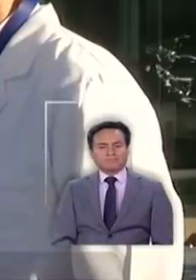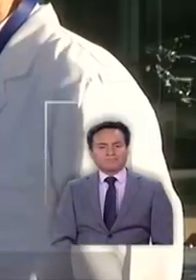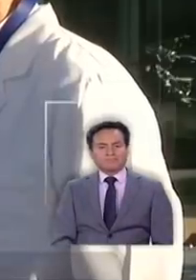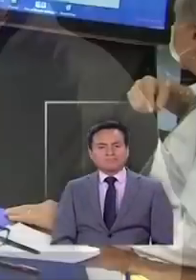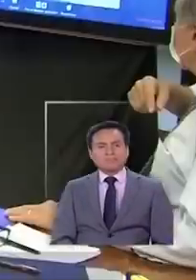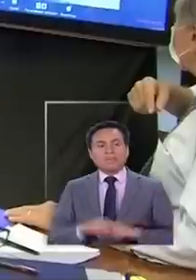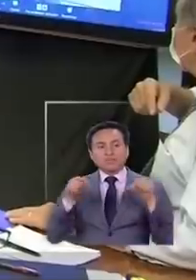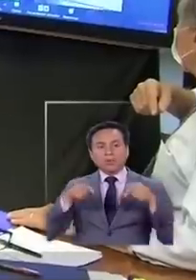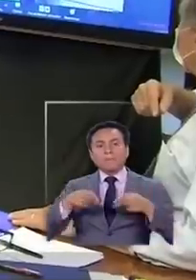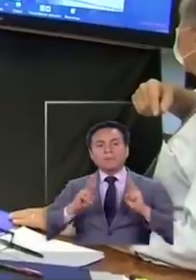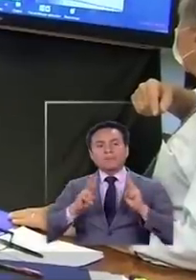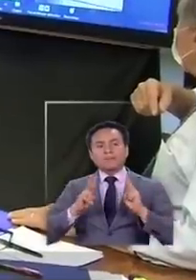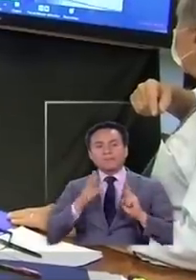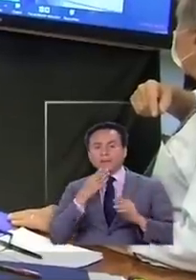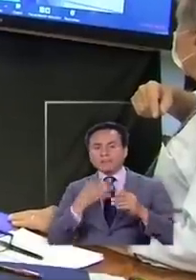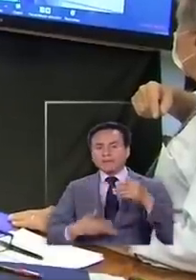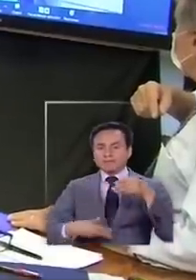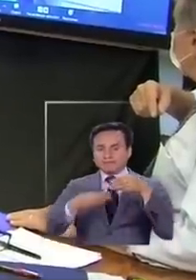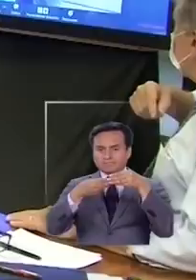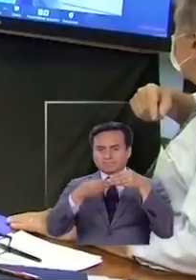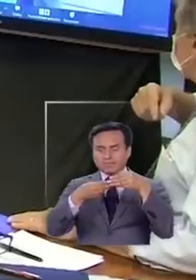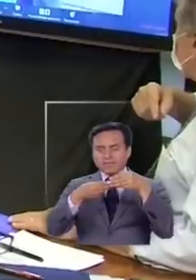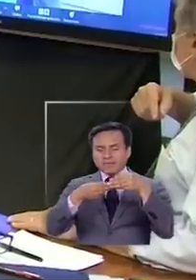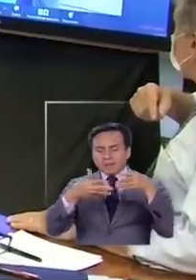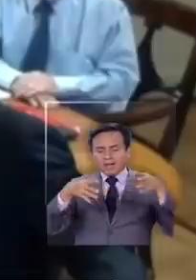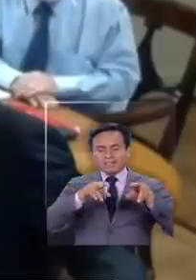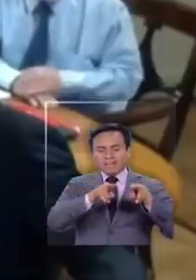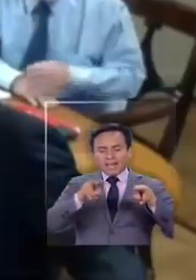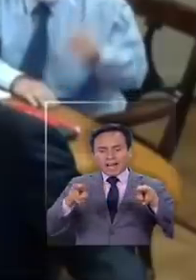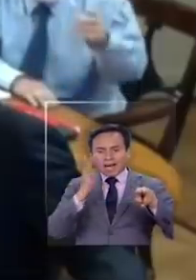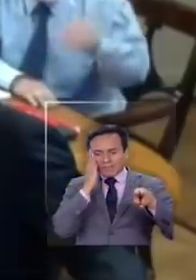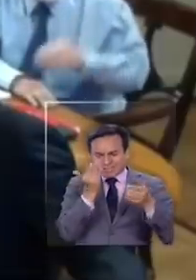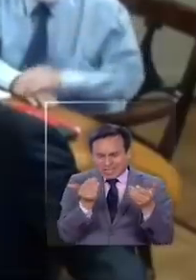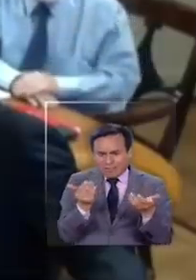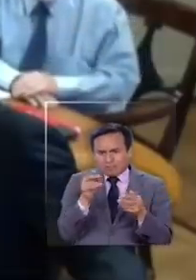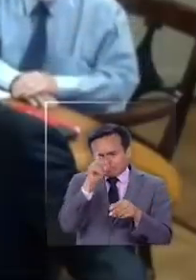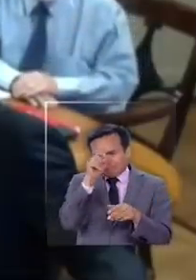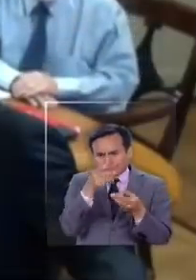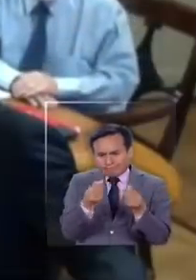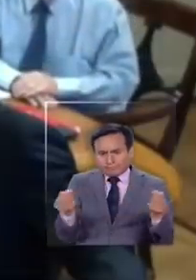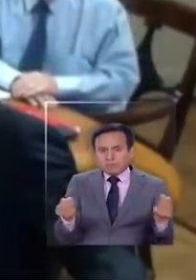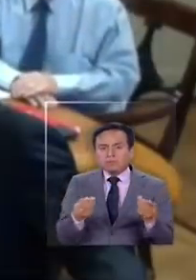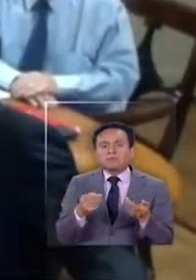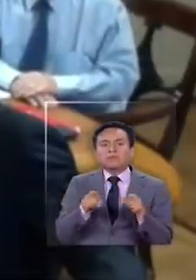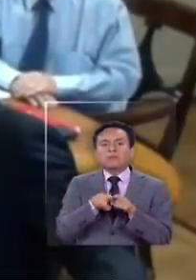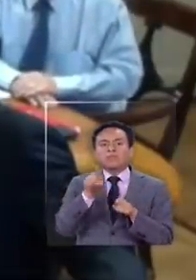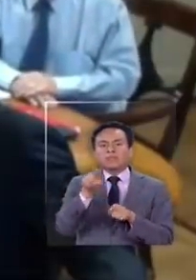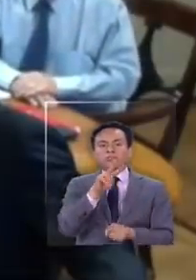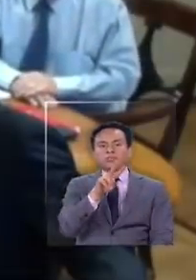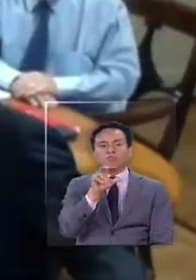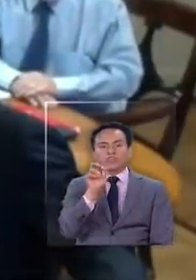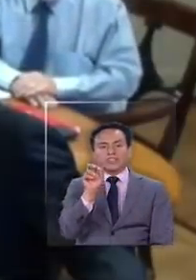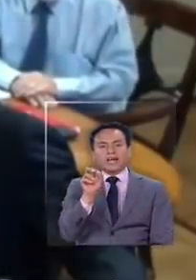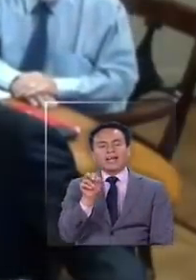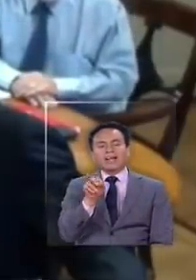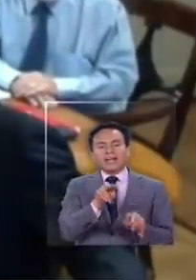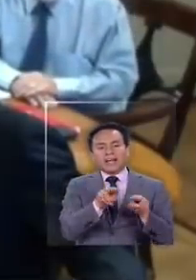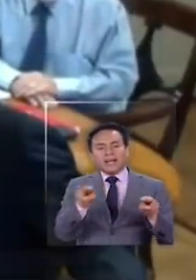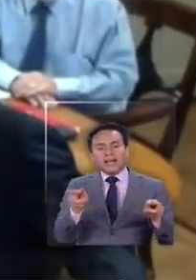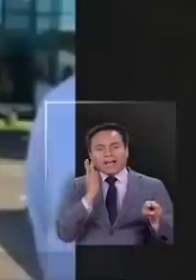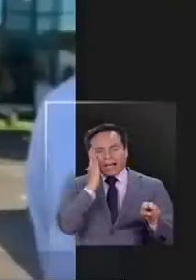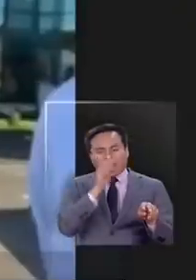y esto nos va a permitir agregar muchas camas que necesitamos en el caso de ustedes 280 camas